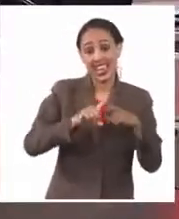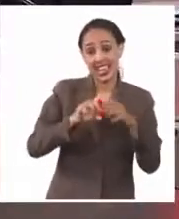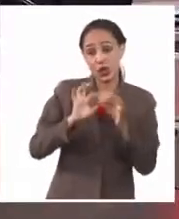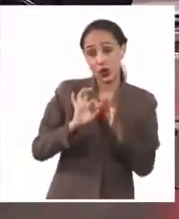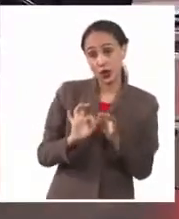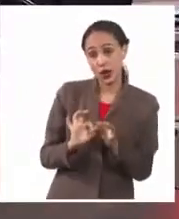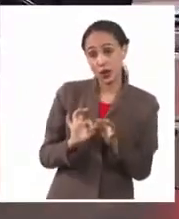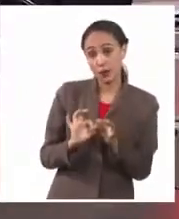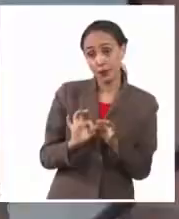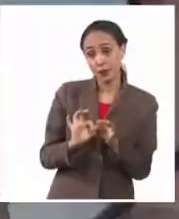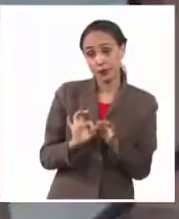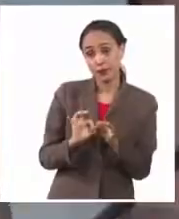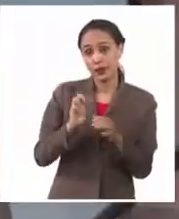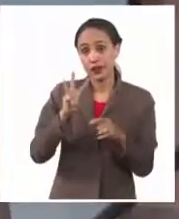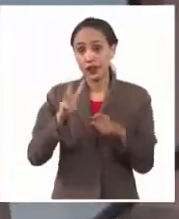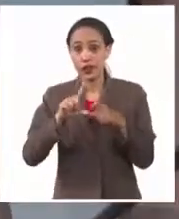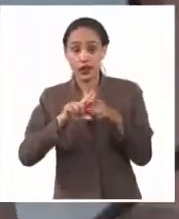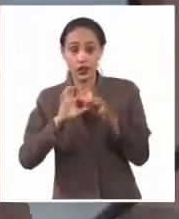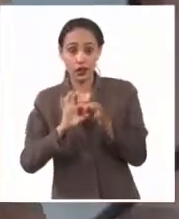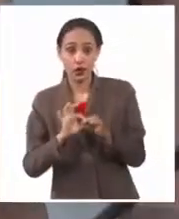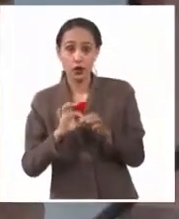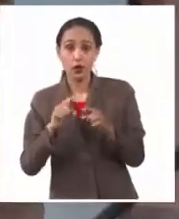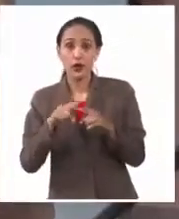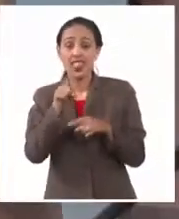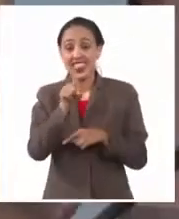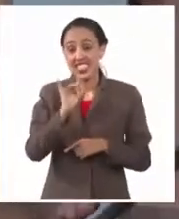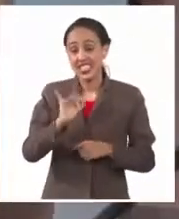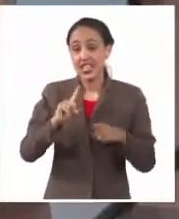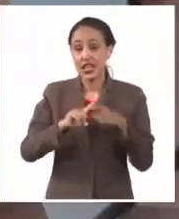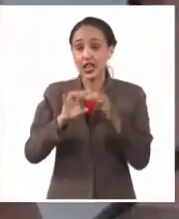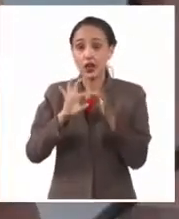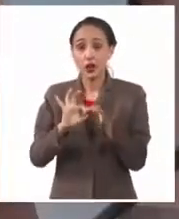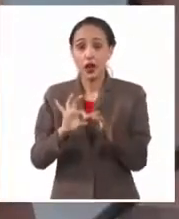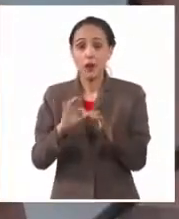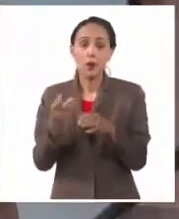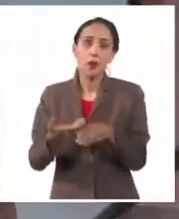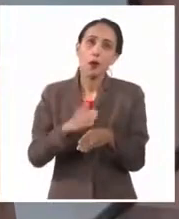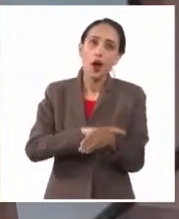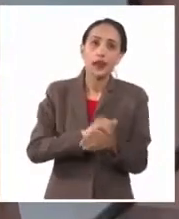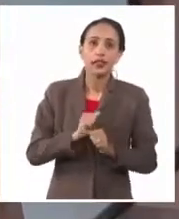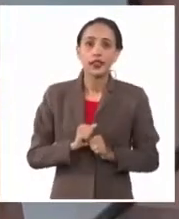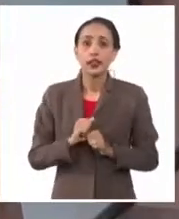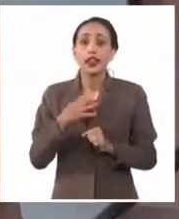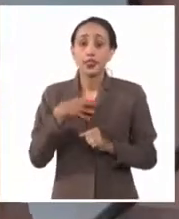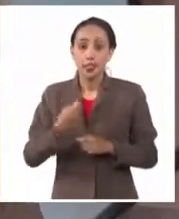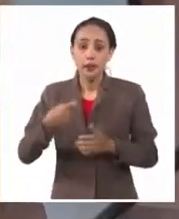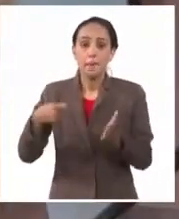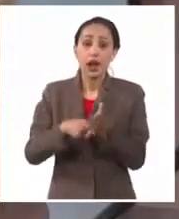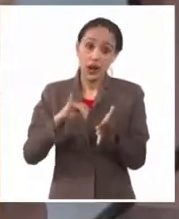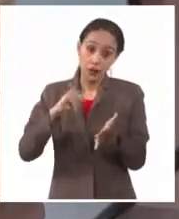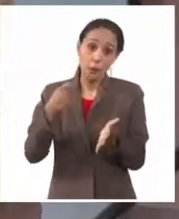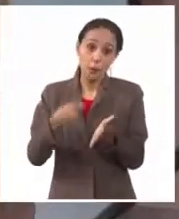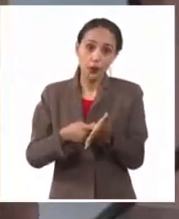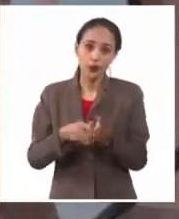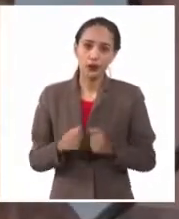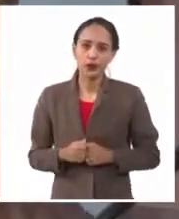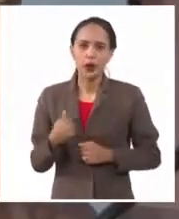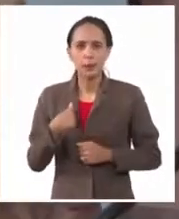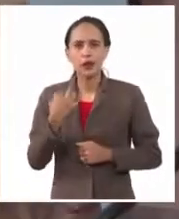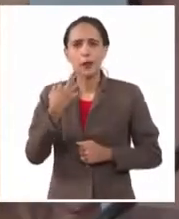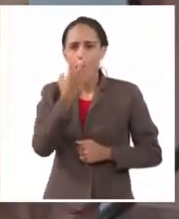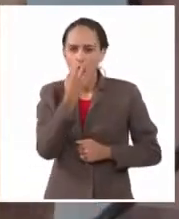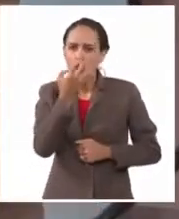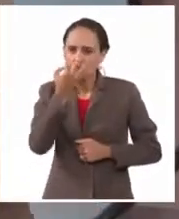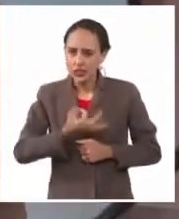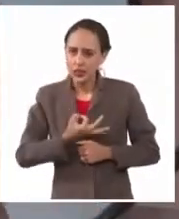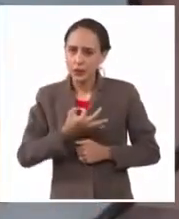los restantes 17 kilogramos se pagaba, se tiene que pagar un arancel. A mí me gusta siempre explicar qué es lo que